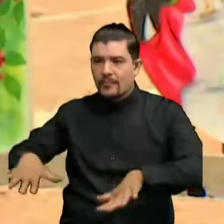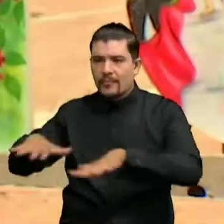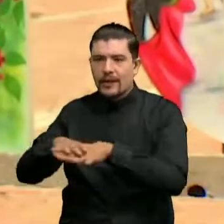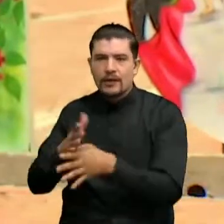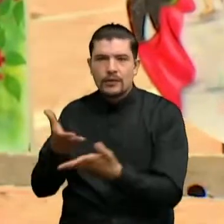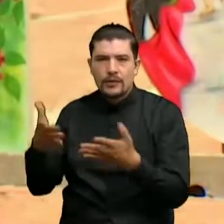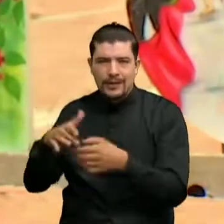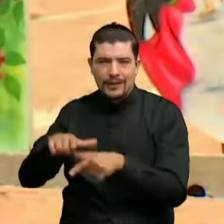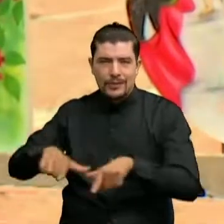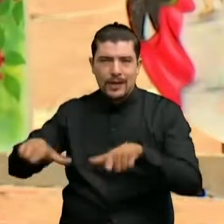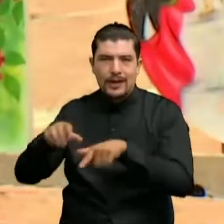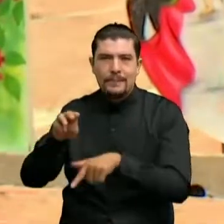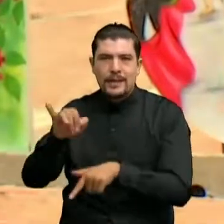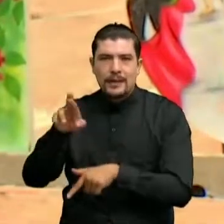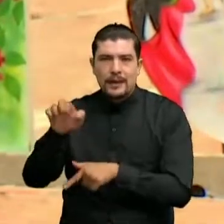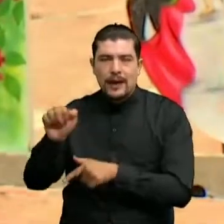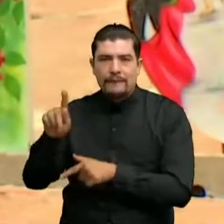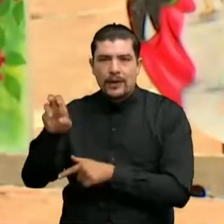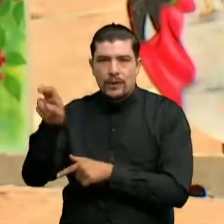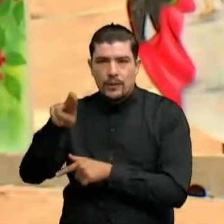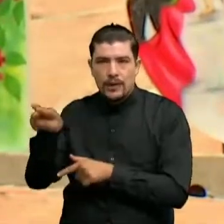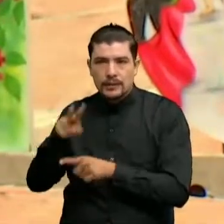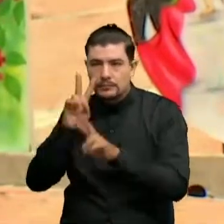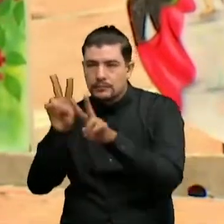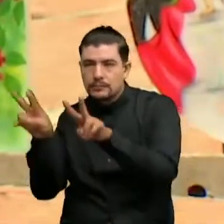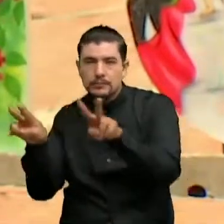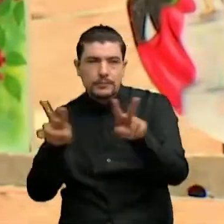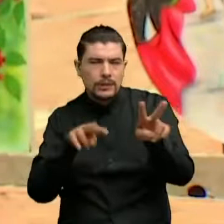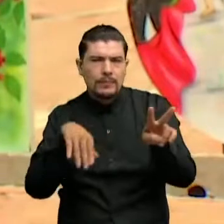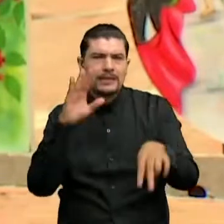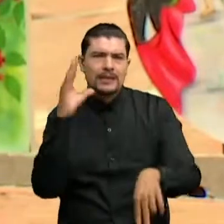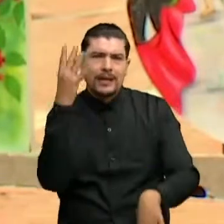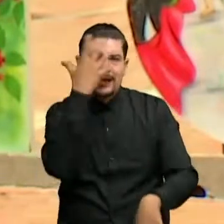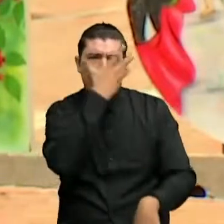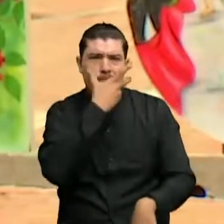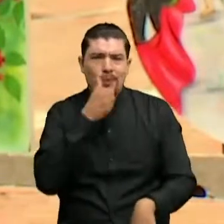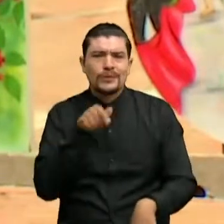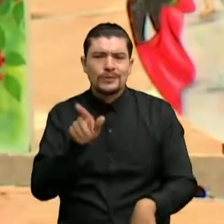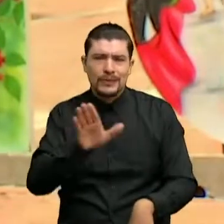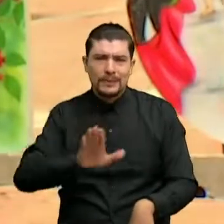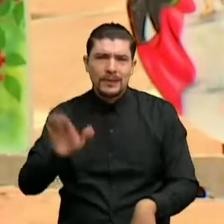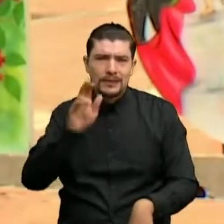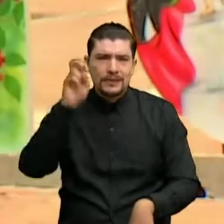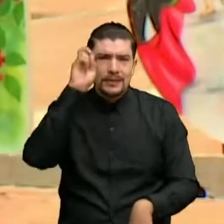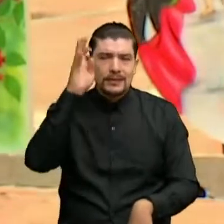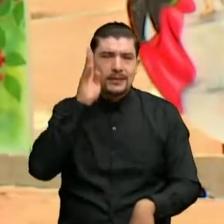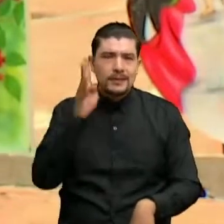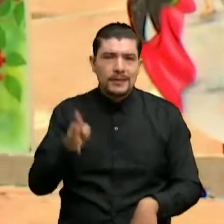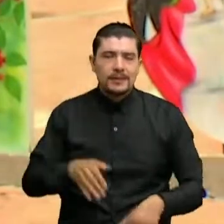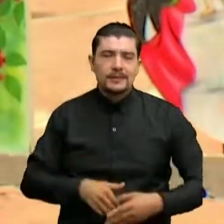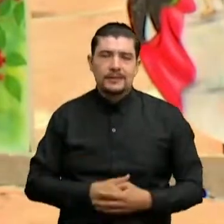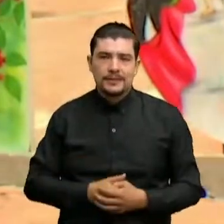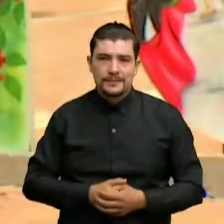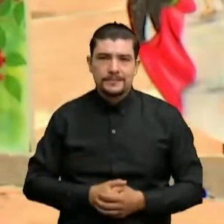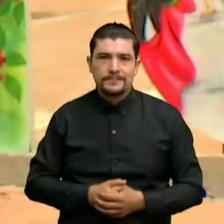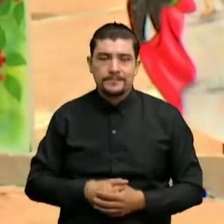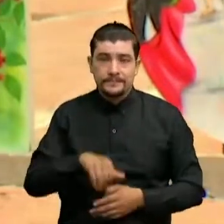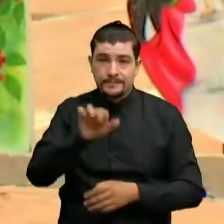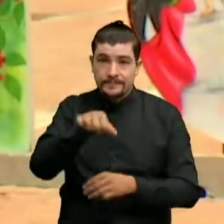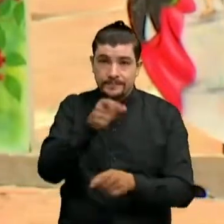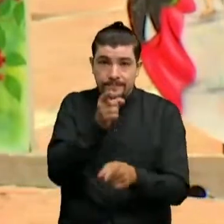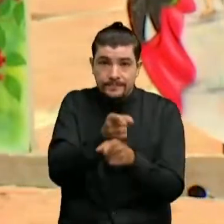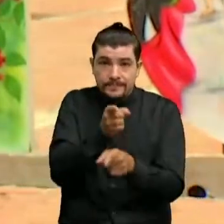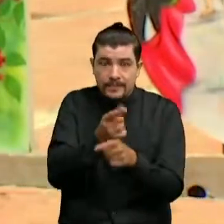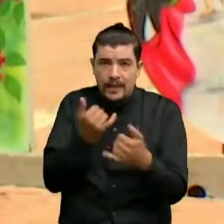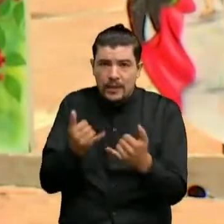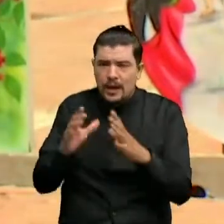Sin lugar a dudas es una de las vistas más hermosas que tiene un municipio en norte de Santander Y es que precisamente para hablar un poco